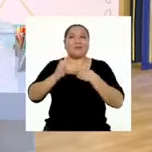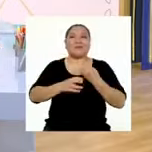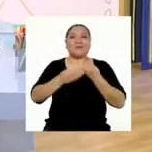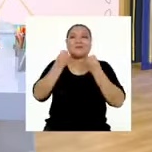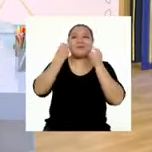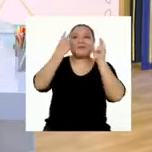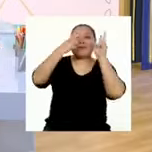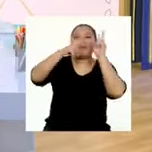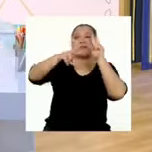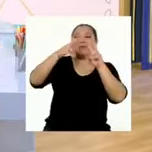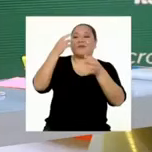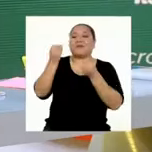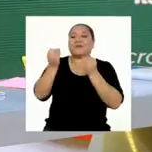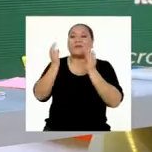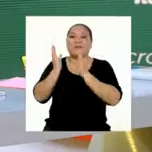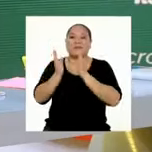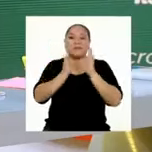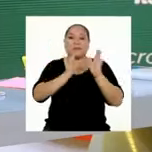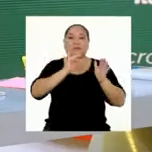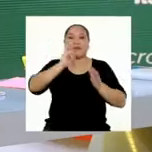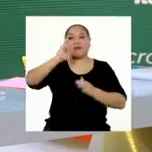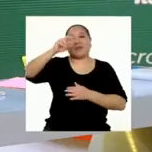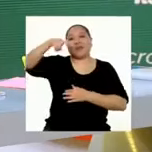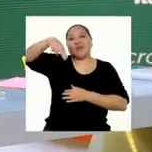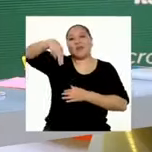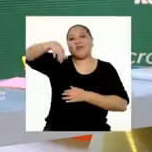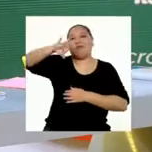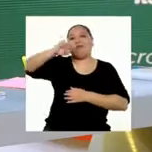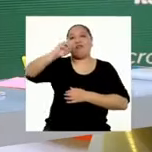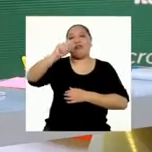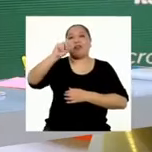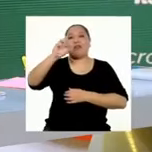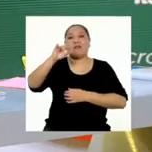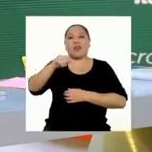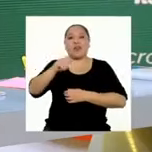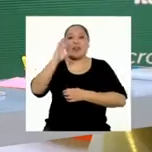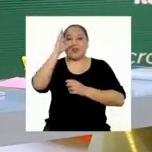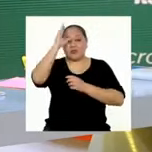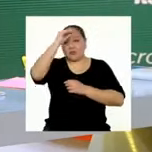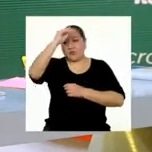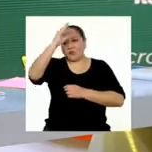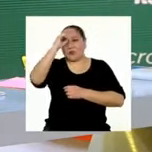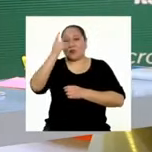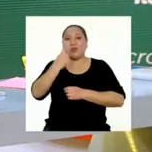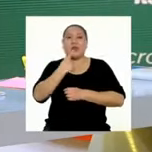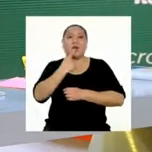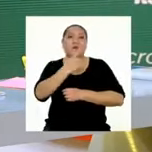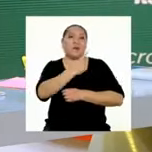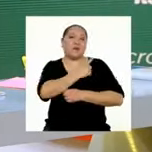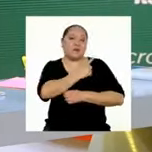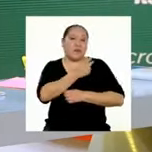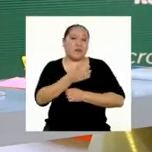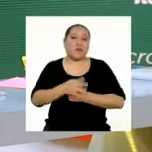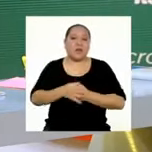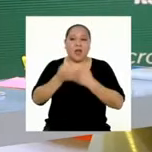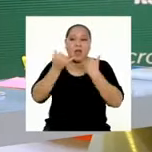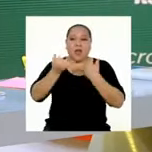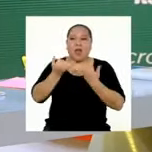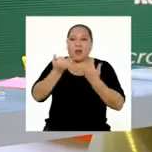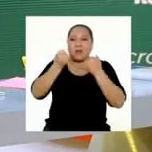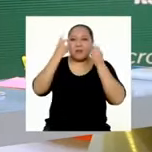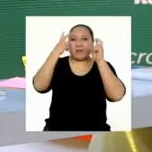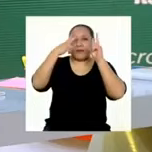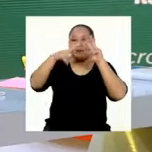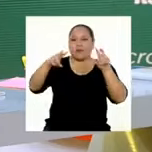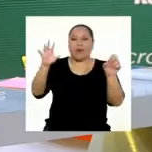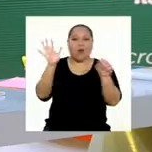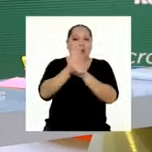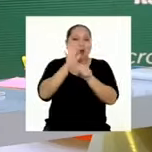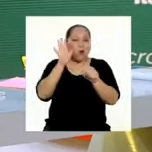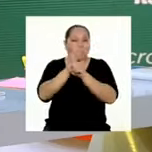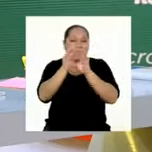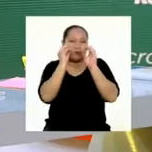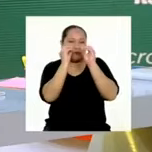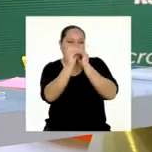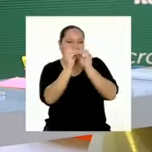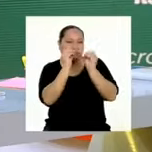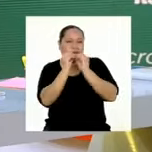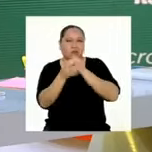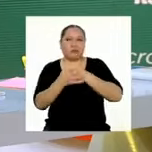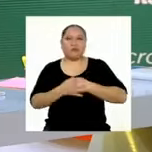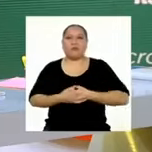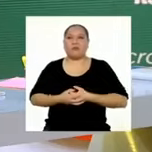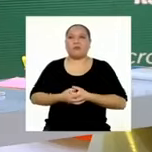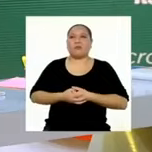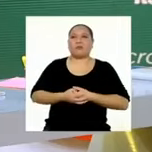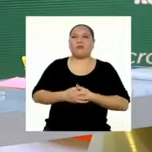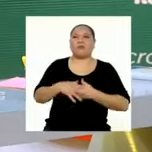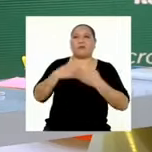cómo han hecho sus infografías las chicas y chicos de primero de secundaria. Hoy vamos a revisarlas para que queden completas. ¡Completit!